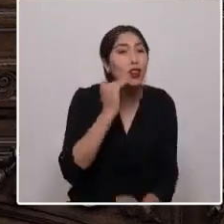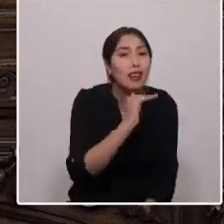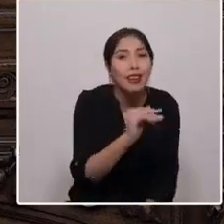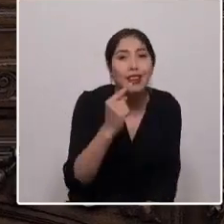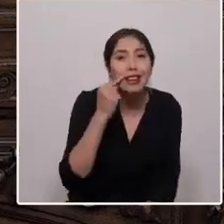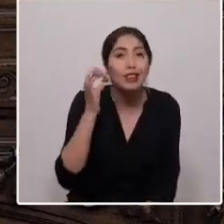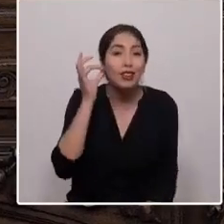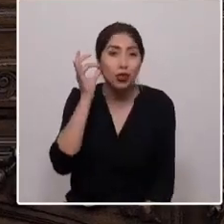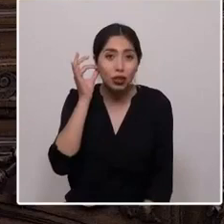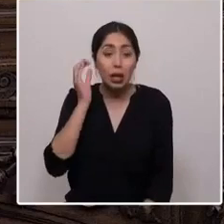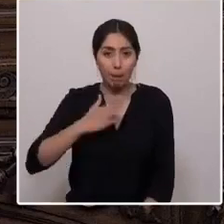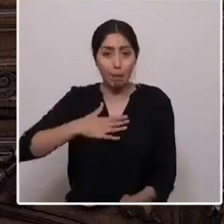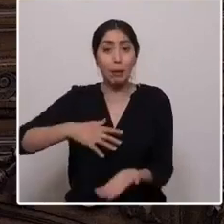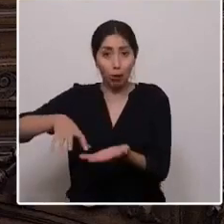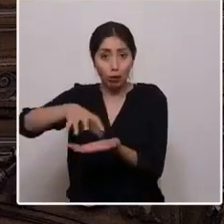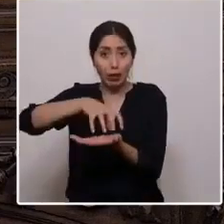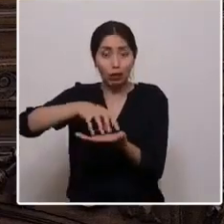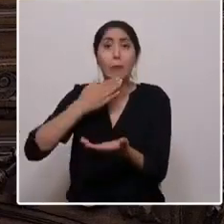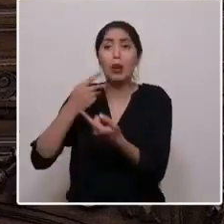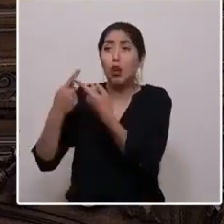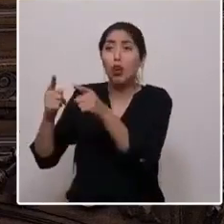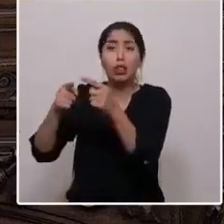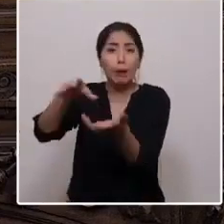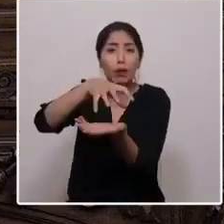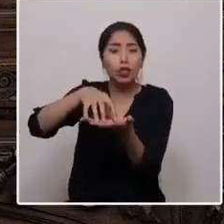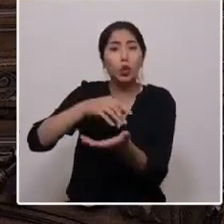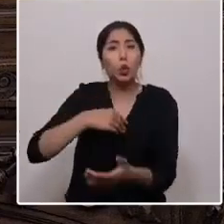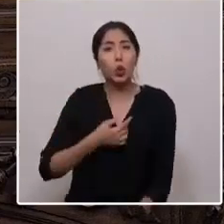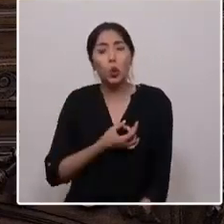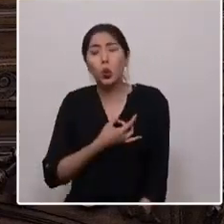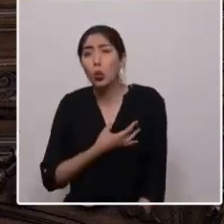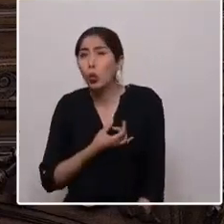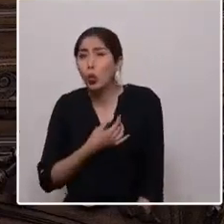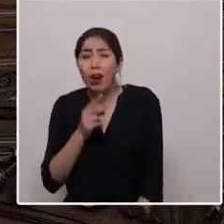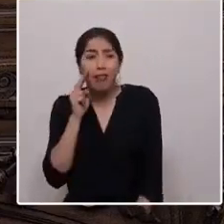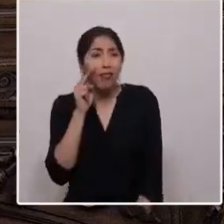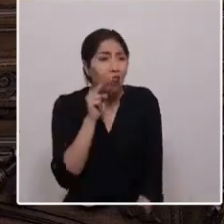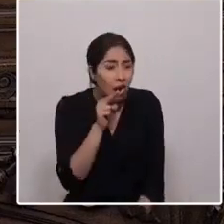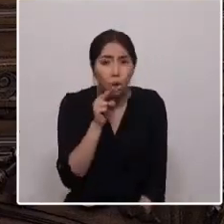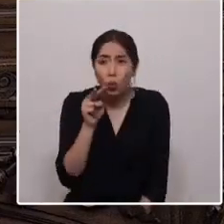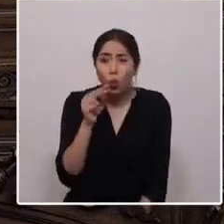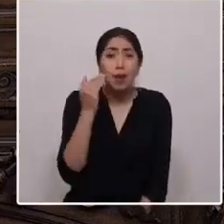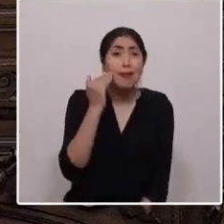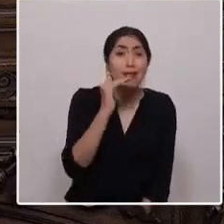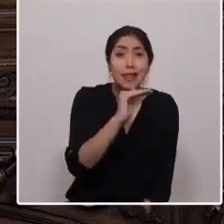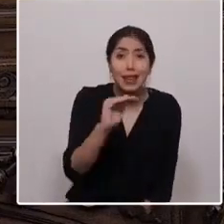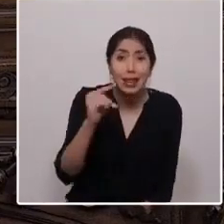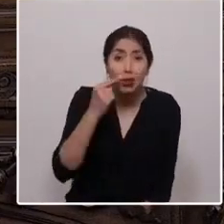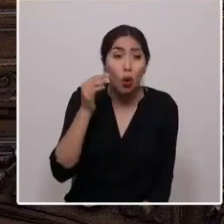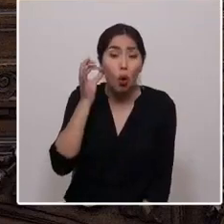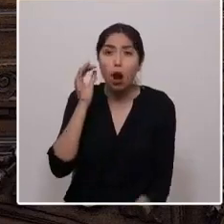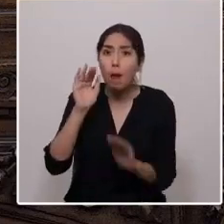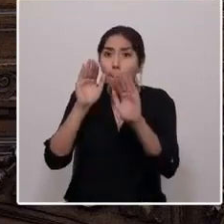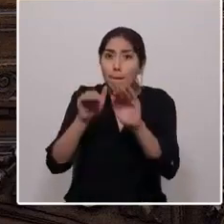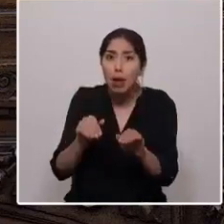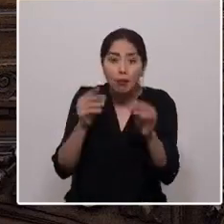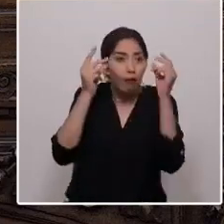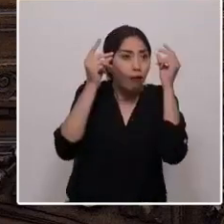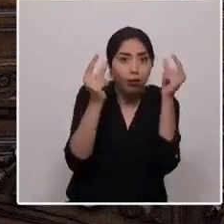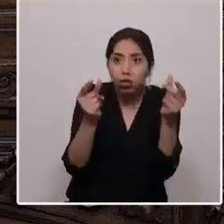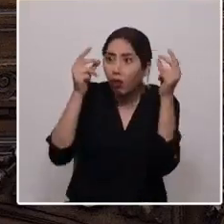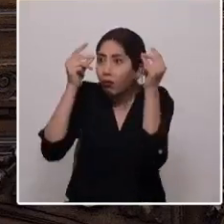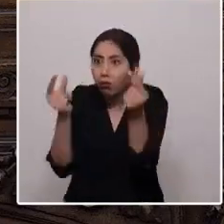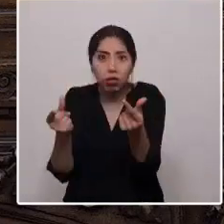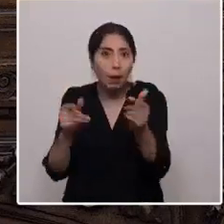poblaciones. Me duele ver como niñas y niños, quienes de la misma, que tienen las mismas capacidades que otros niños que nacieron en un lugar